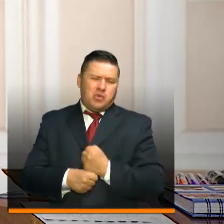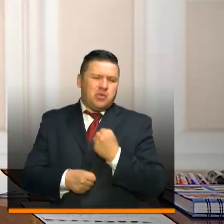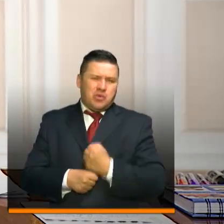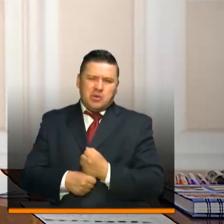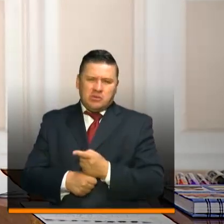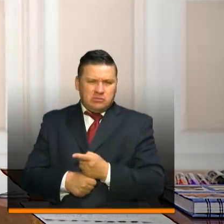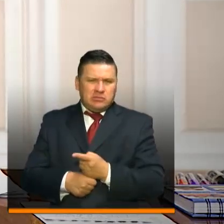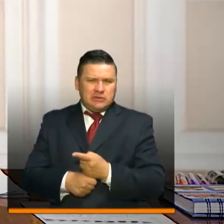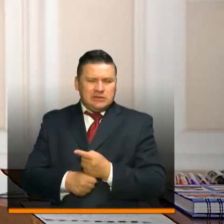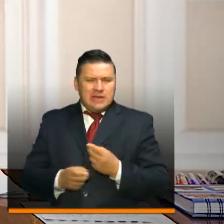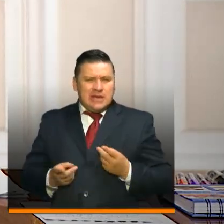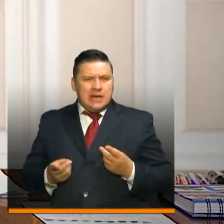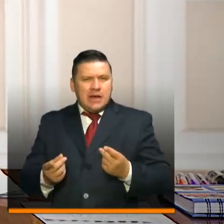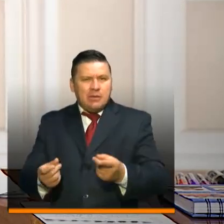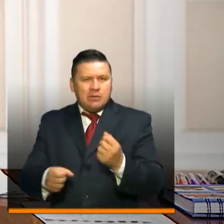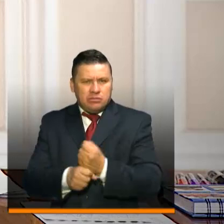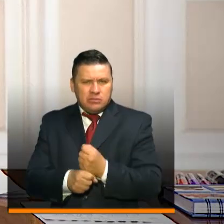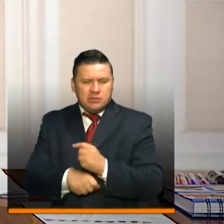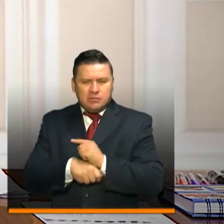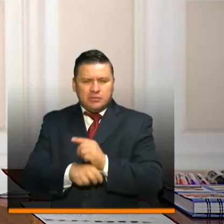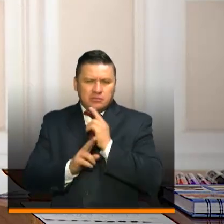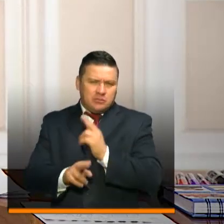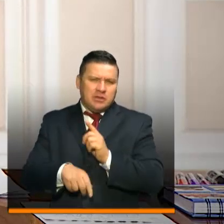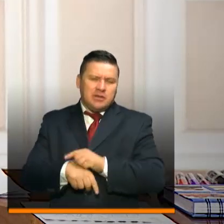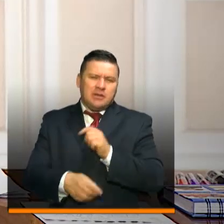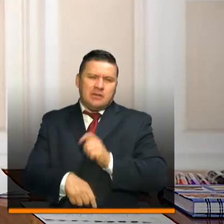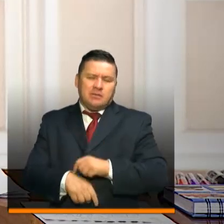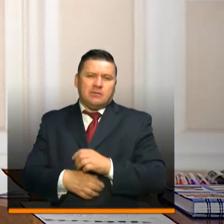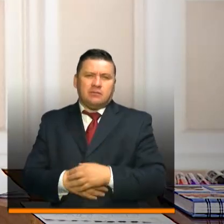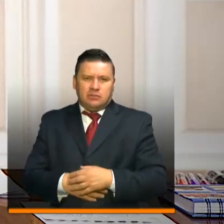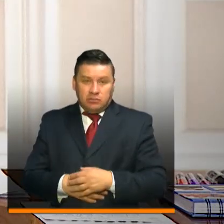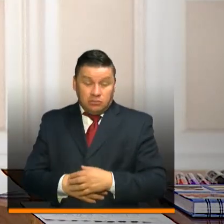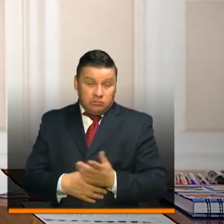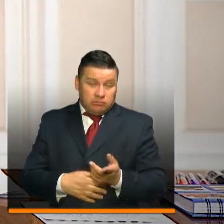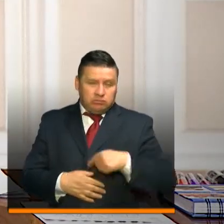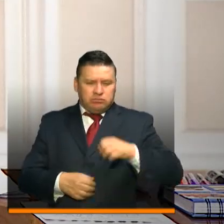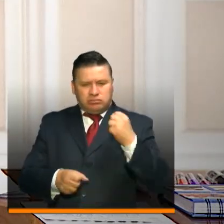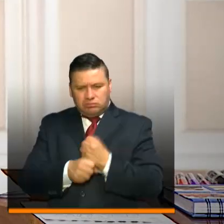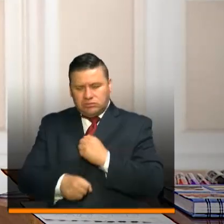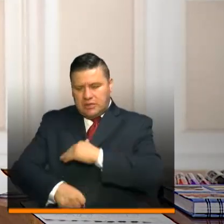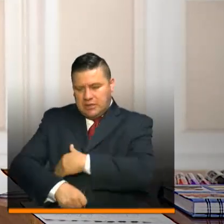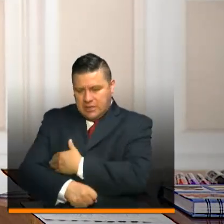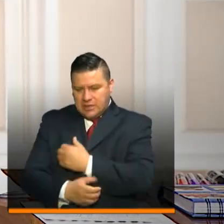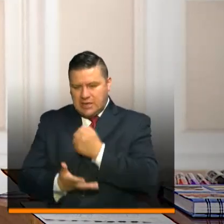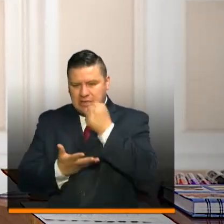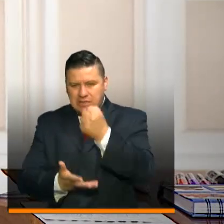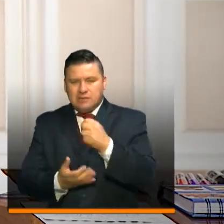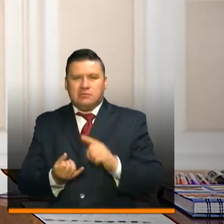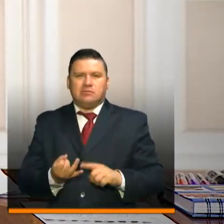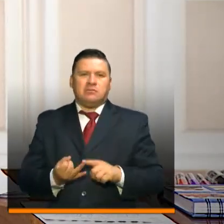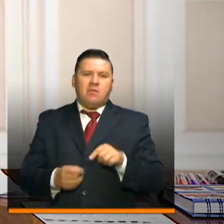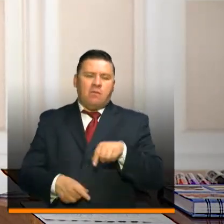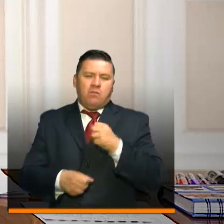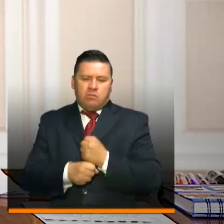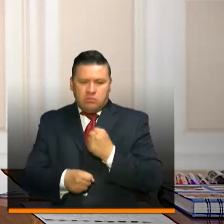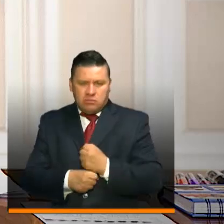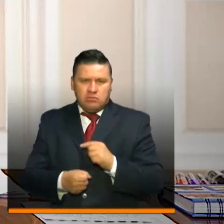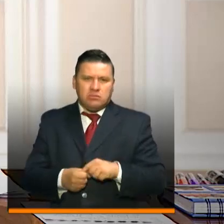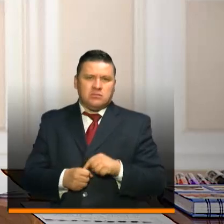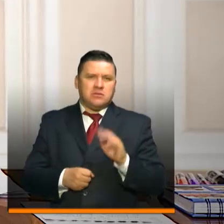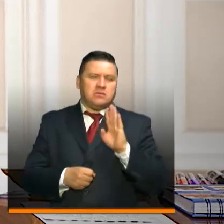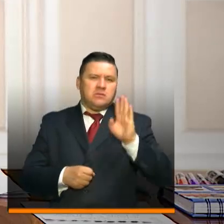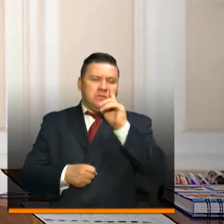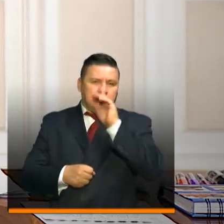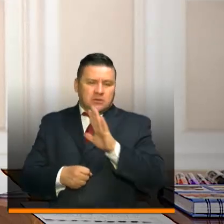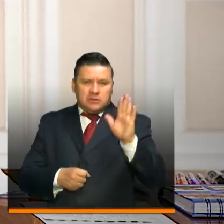acelerado y efectivo al mismo tiempo. Aquí ha trabajado el Ministerio de Hacienda, ha trabajado el